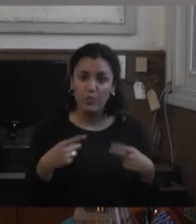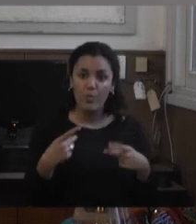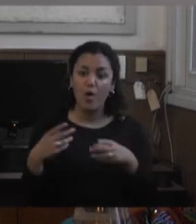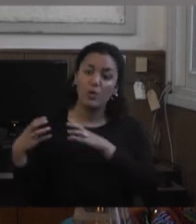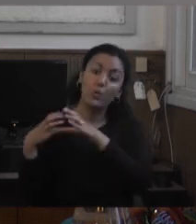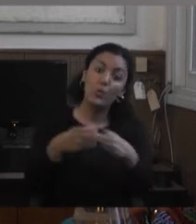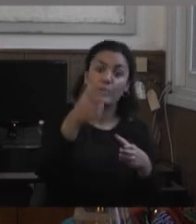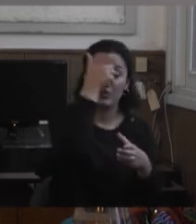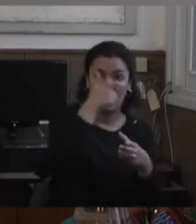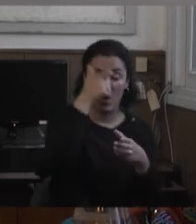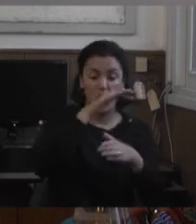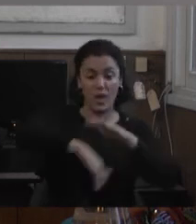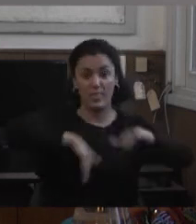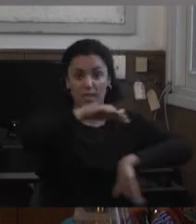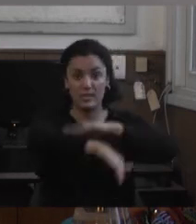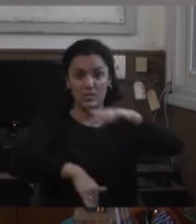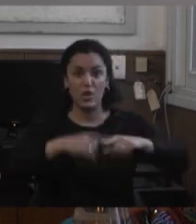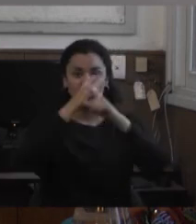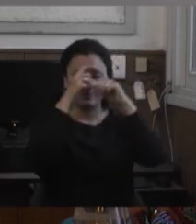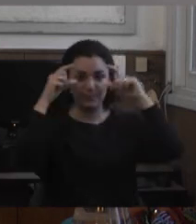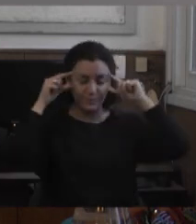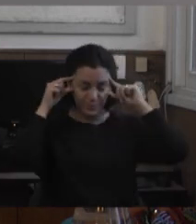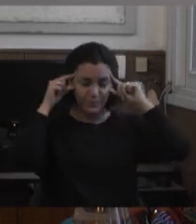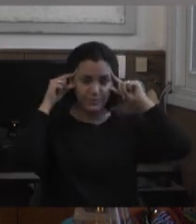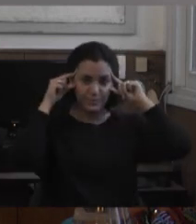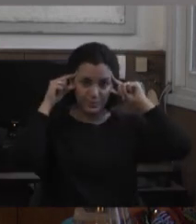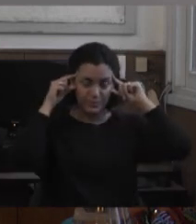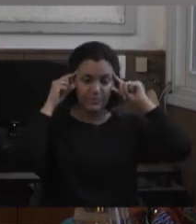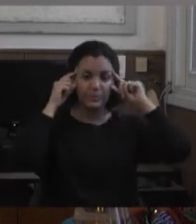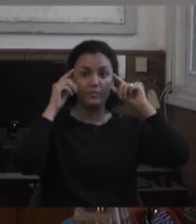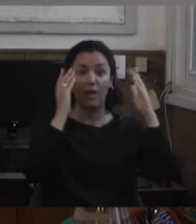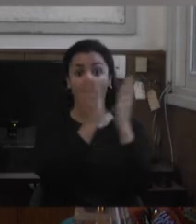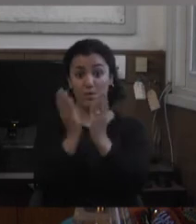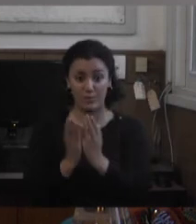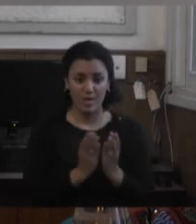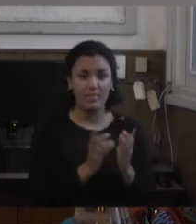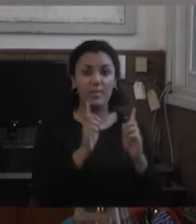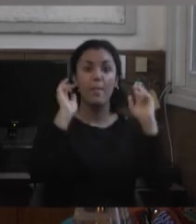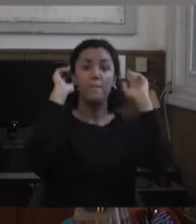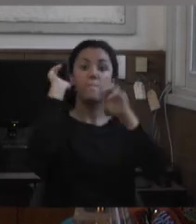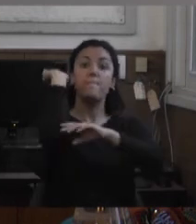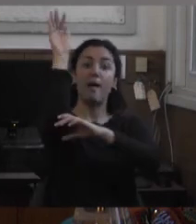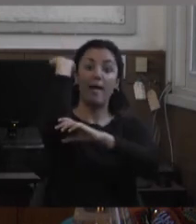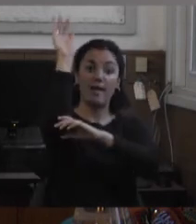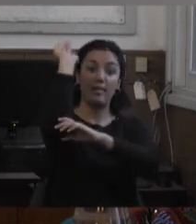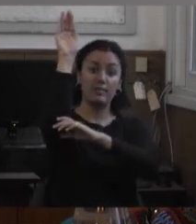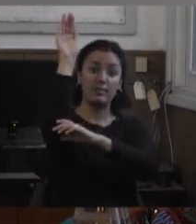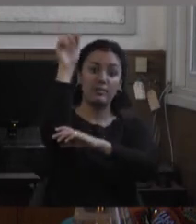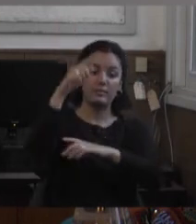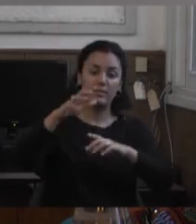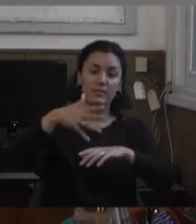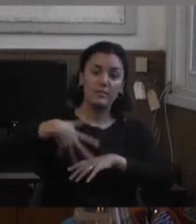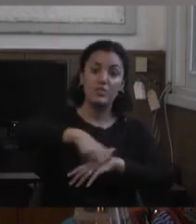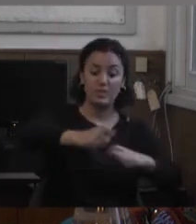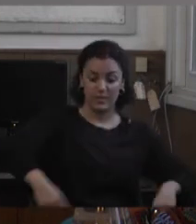de ciegos en natación le tapábamos los ojos a los chicos y en básquet llevamos sillas de